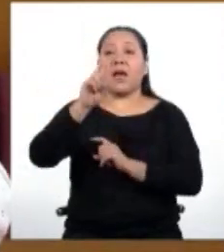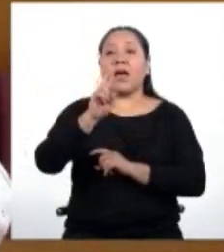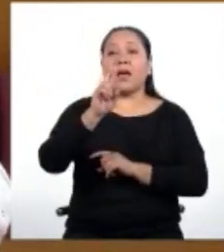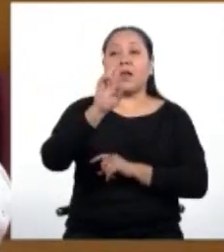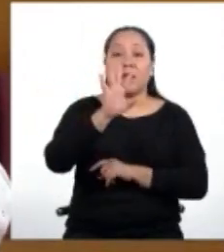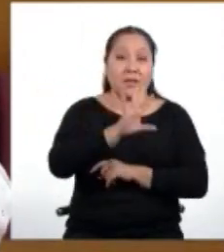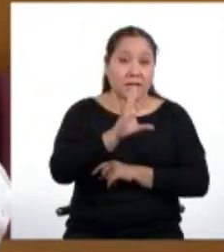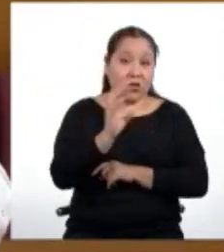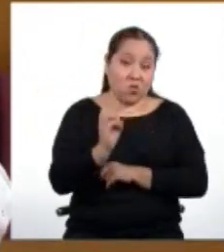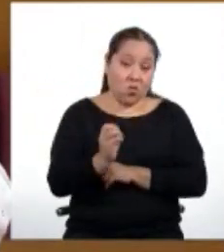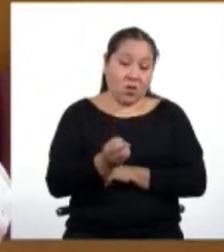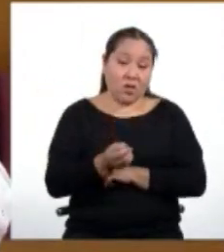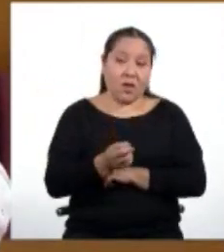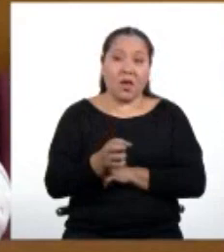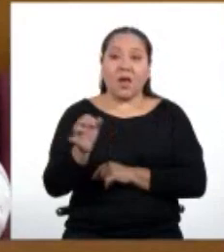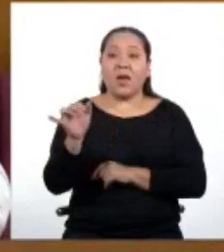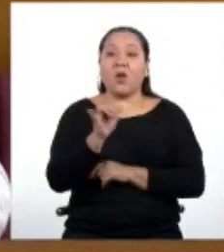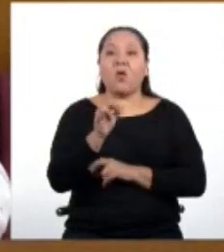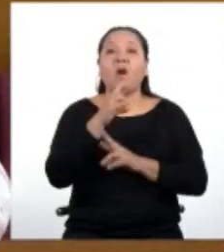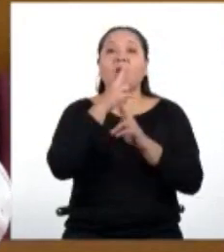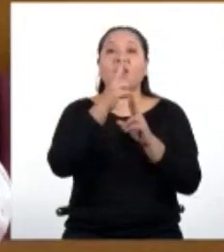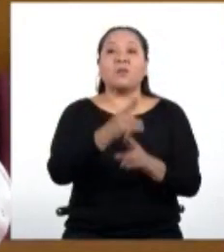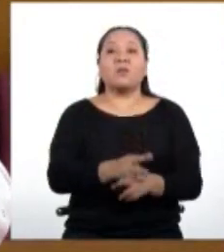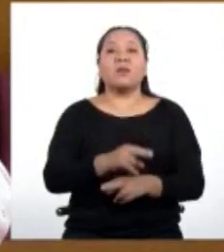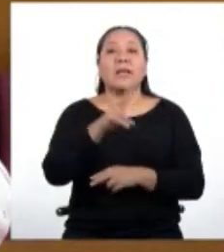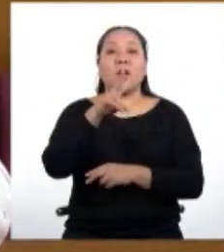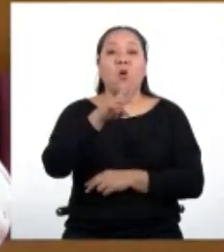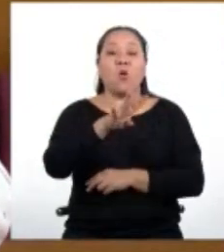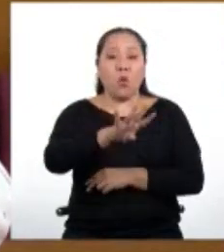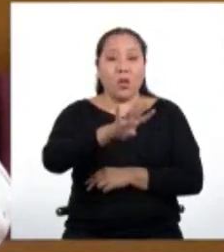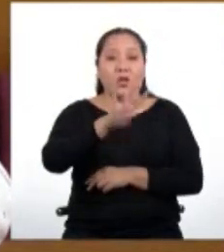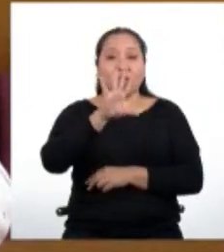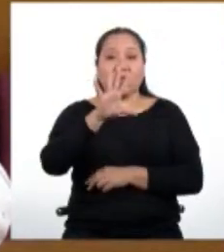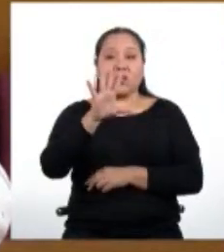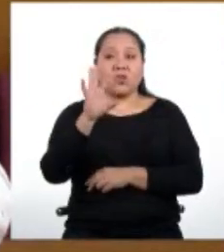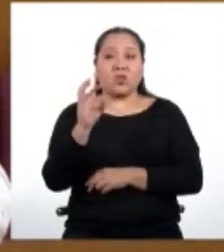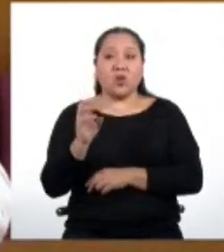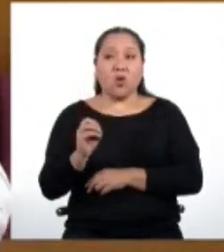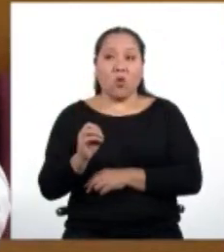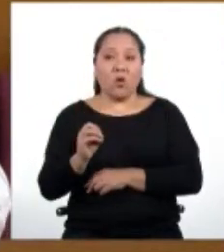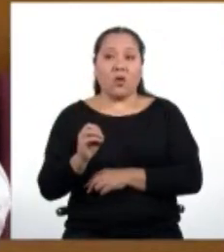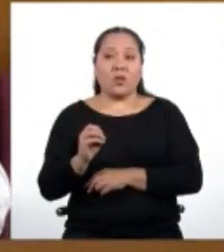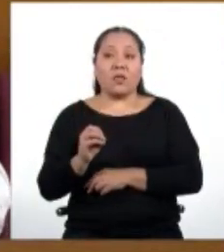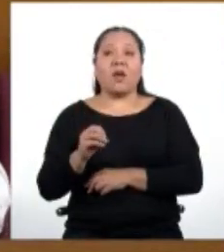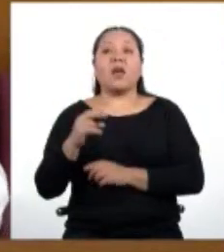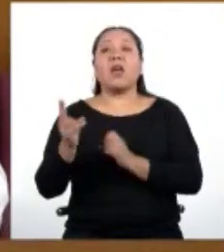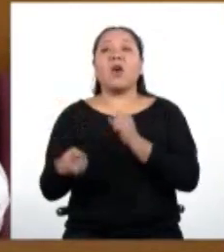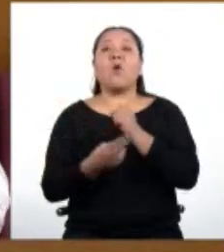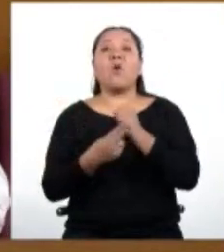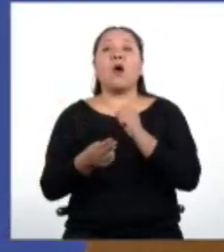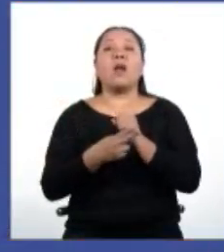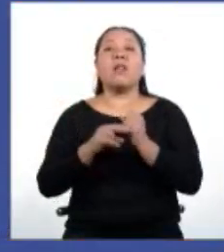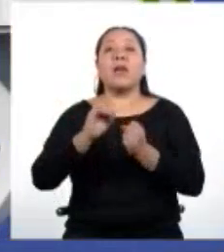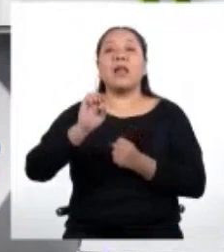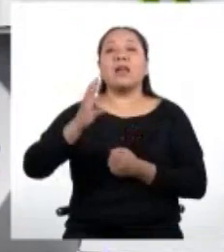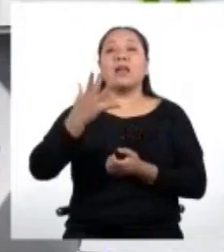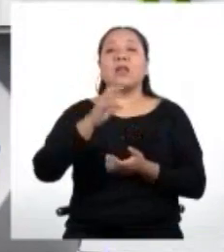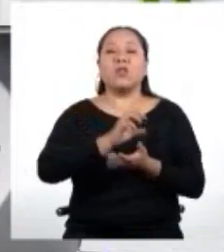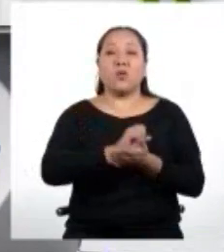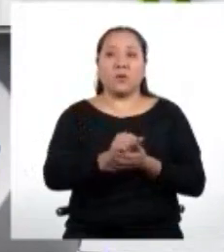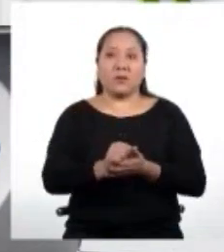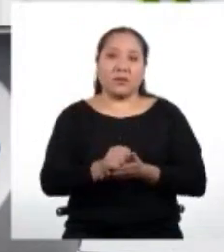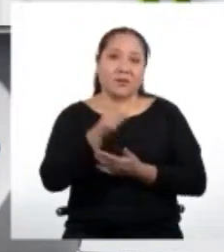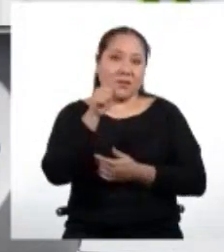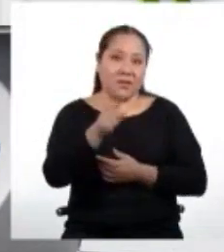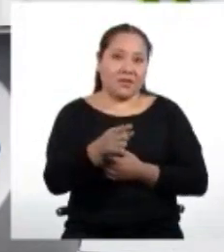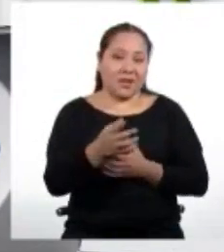es de 50 soles. Obtenemos 450 soles que ahorra el quinto mes. Por